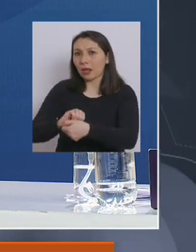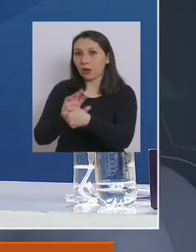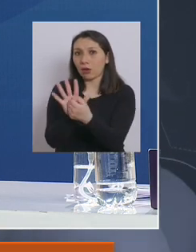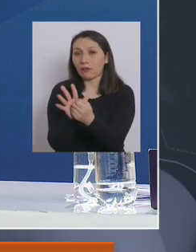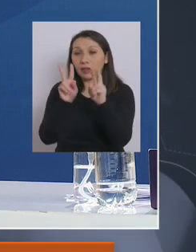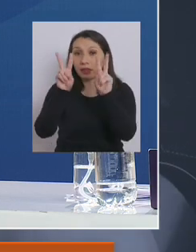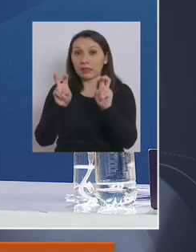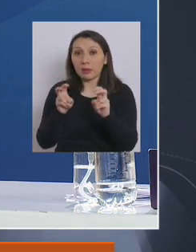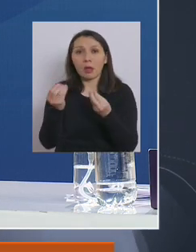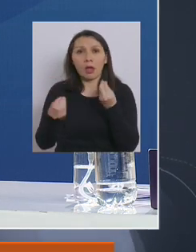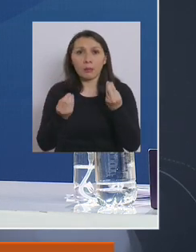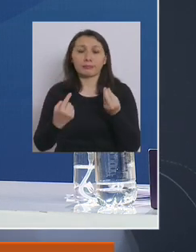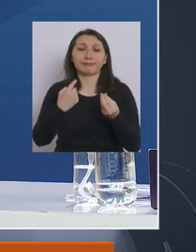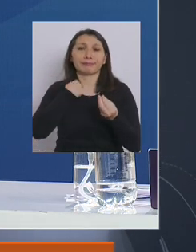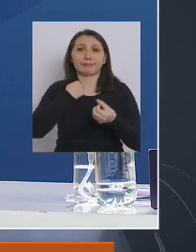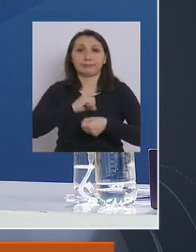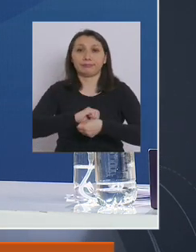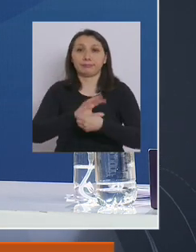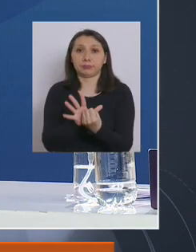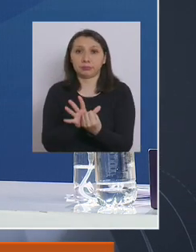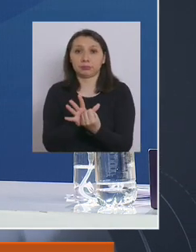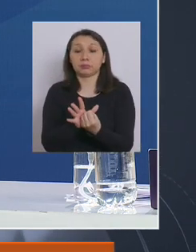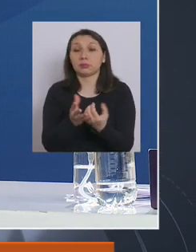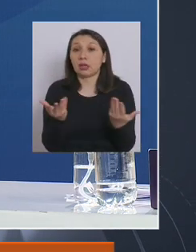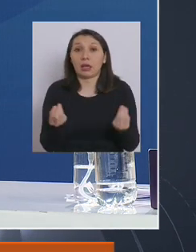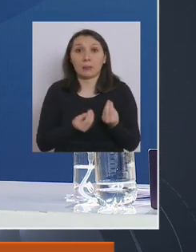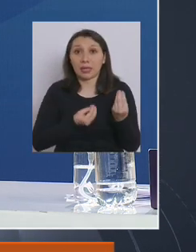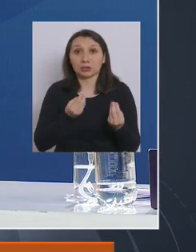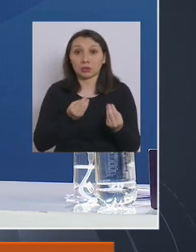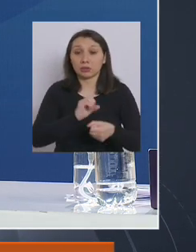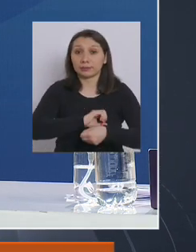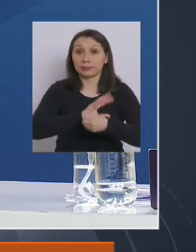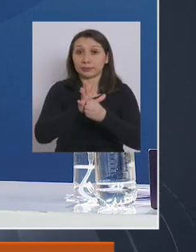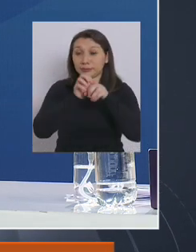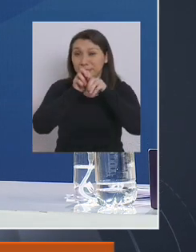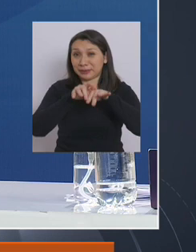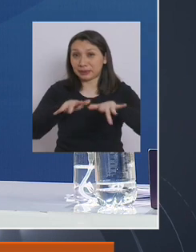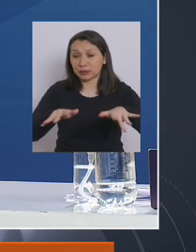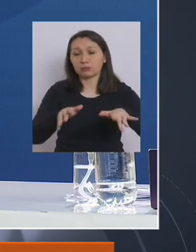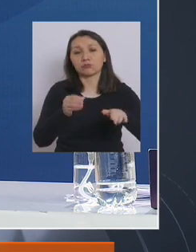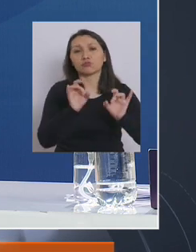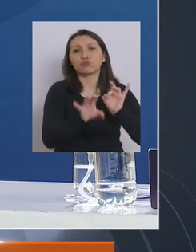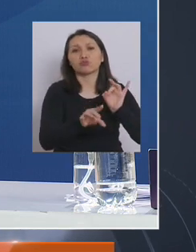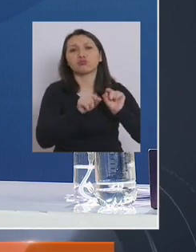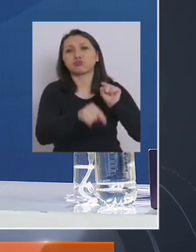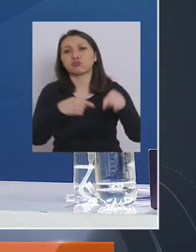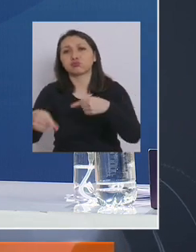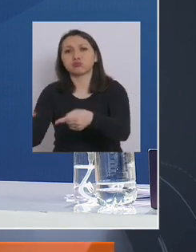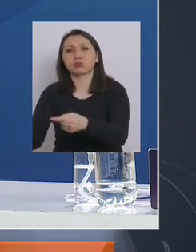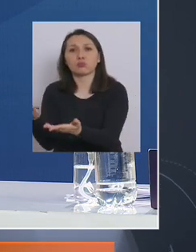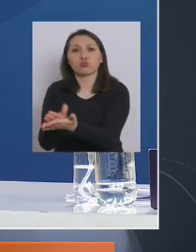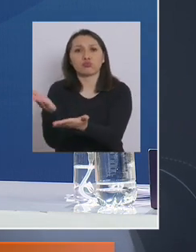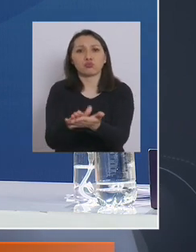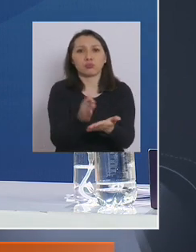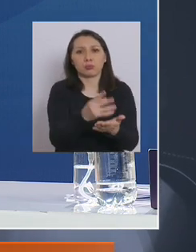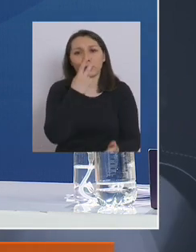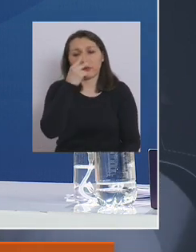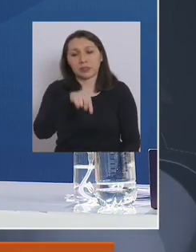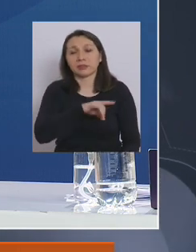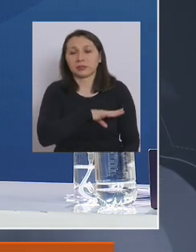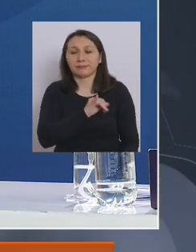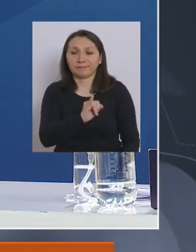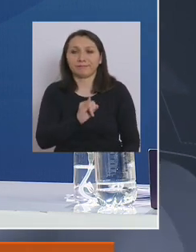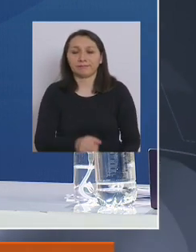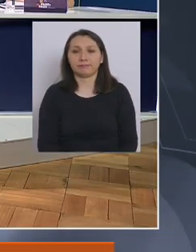-19 producto de la pandemia. Sabemos que la pandemia ha tenido un impacto en el número de fallecidos y eso lo hemos visto en nuestro país.